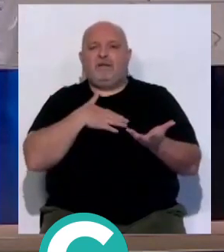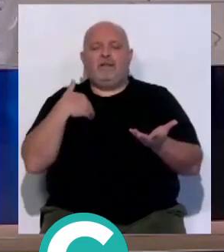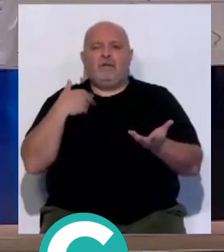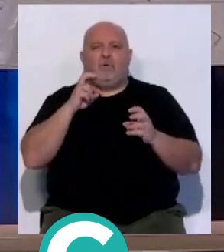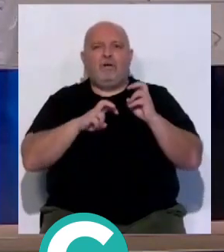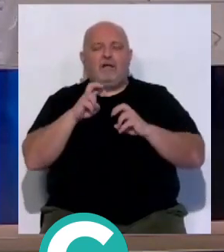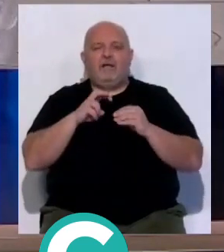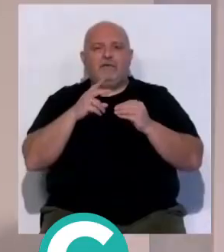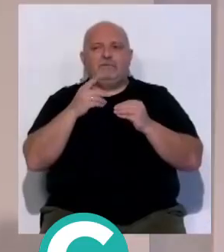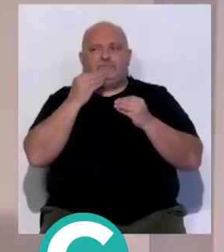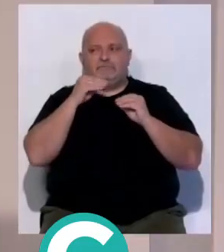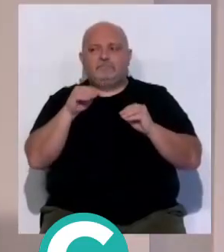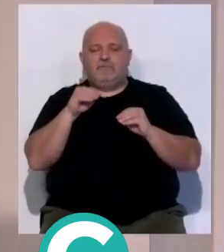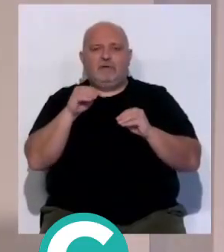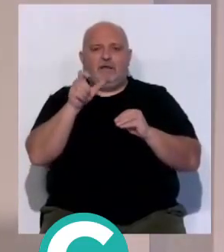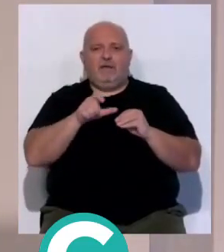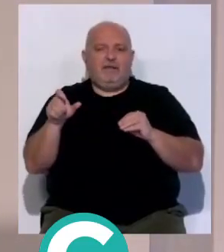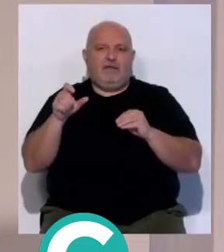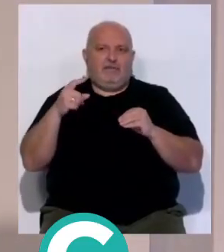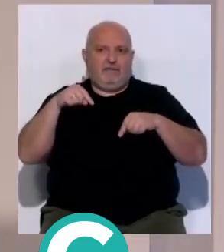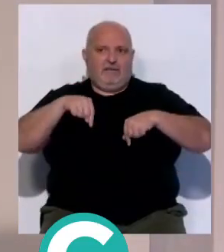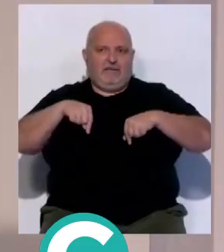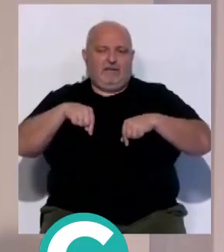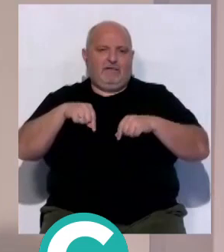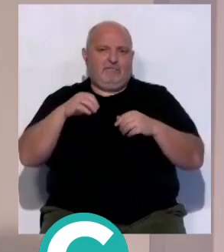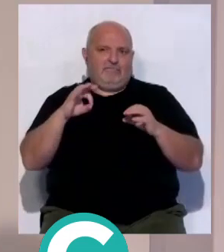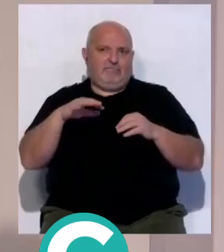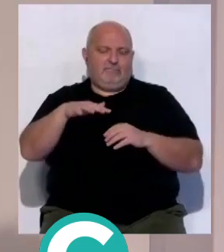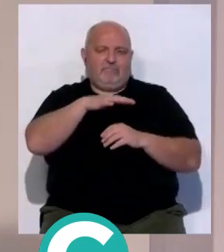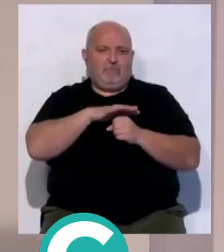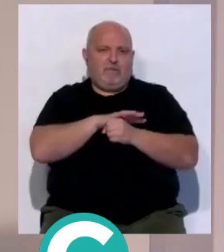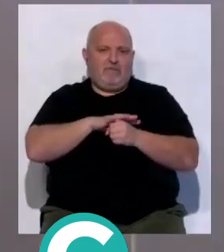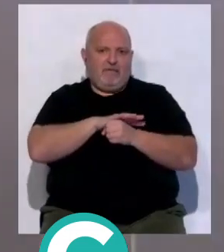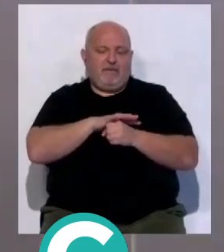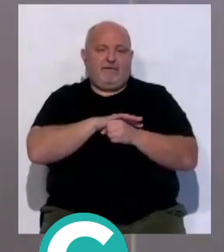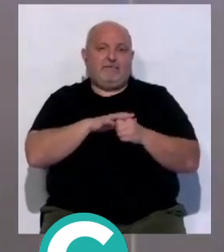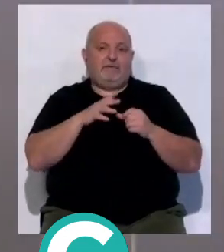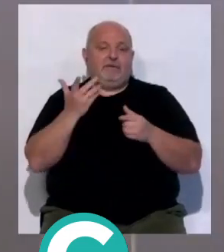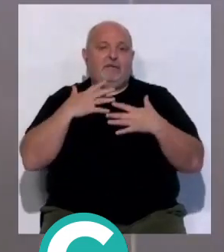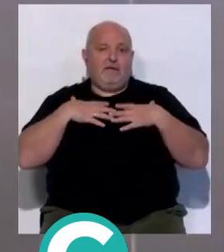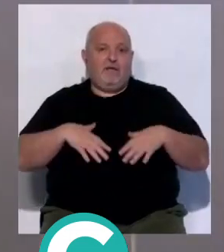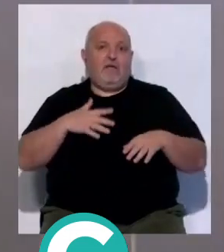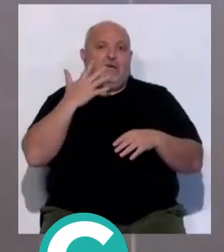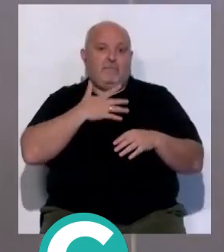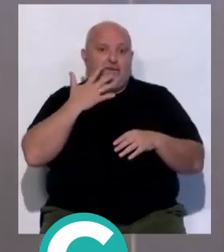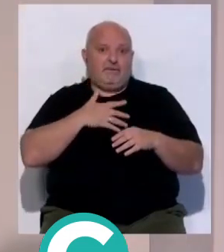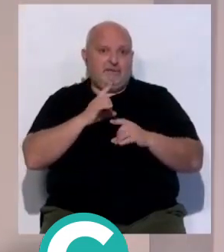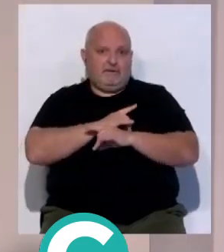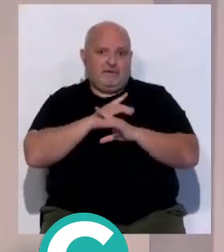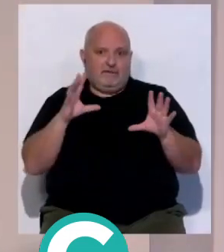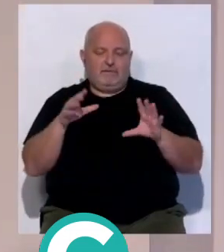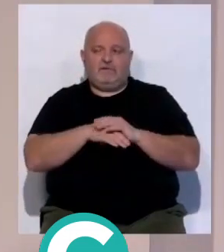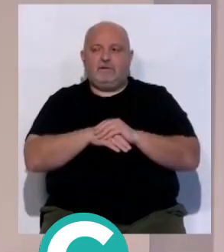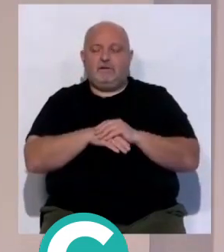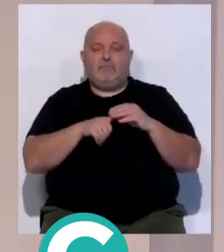que sea de paisanos, de aquí, de gente de la provincia, y con la camiseta amarilla. Sí, está claro que